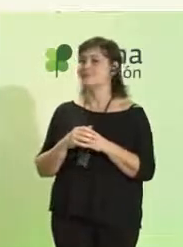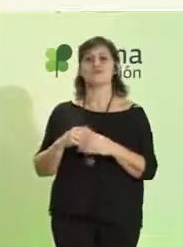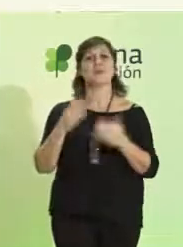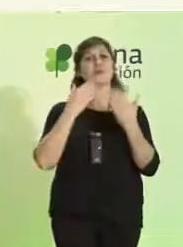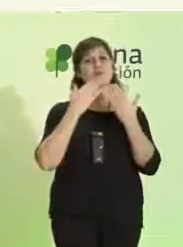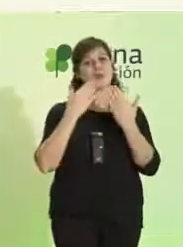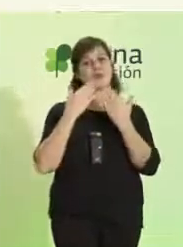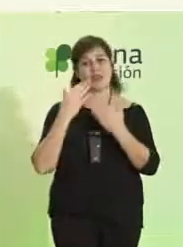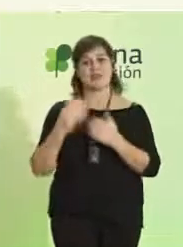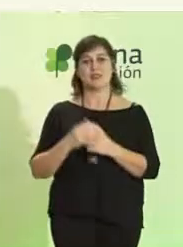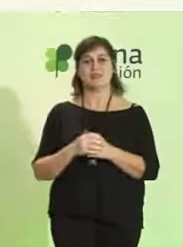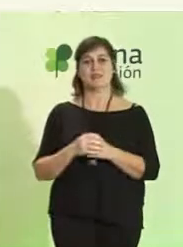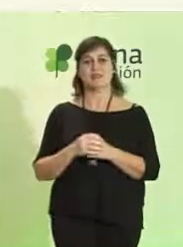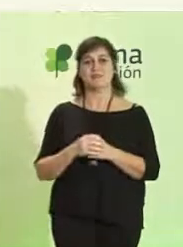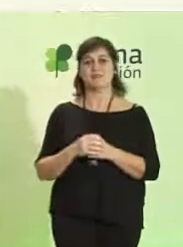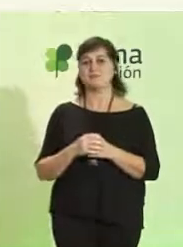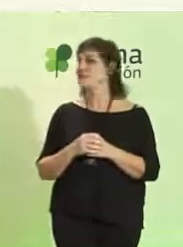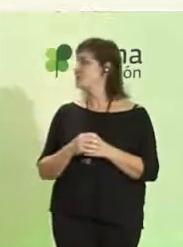Muchas gracias.